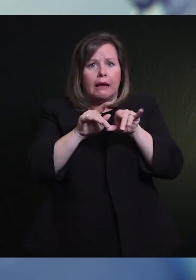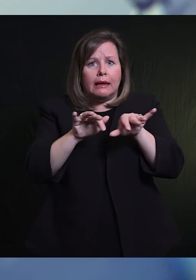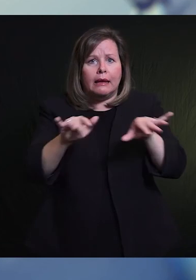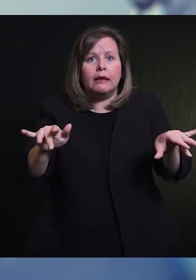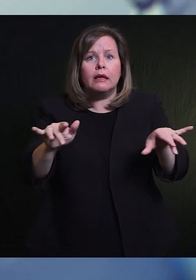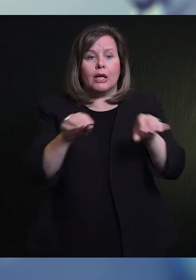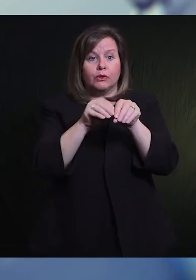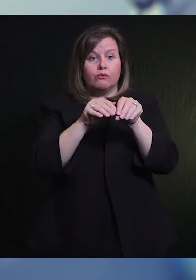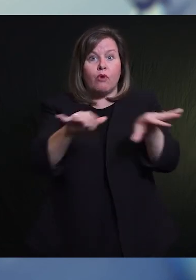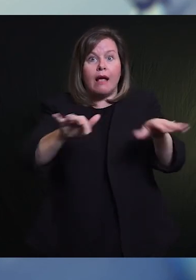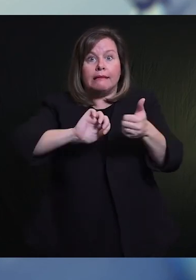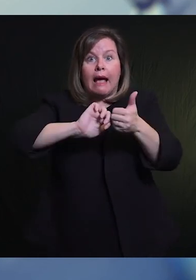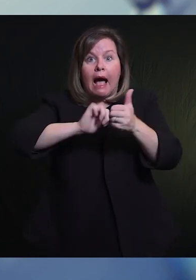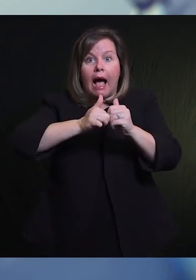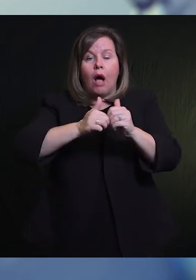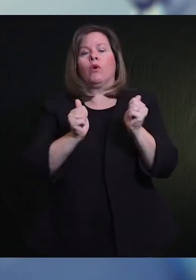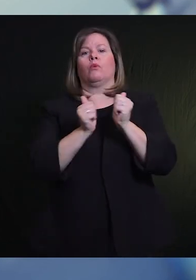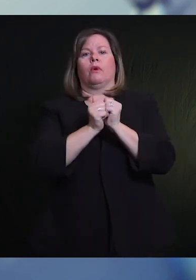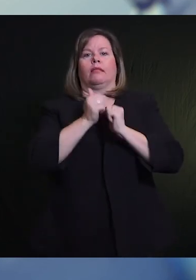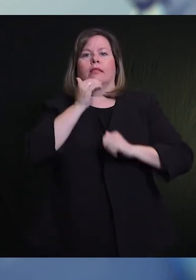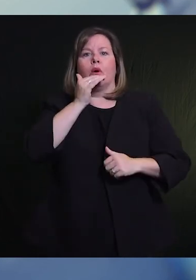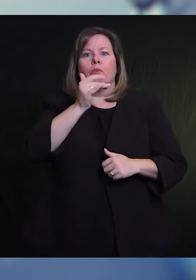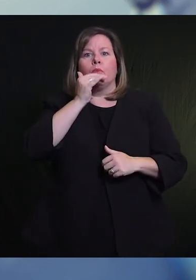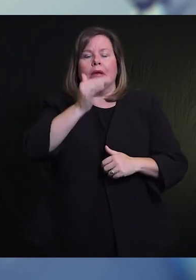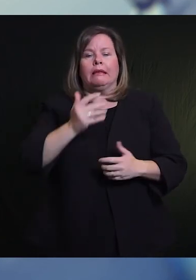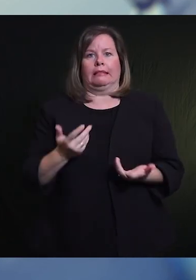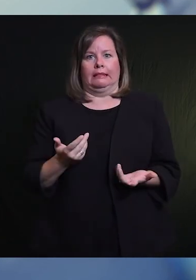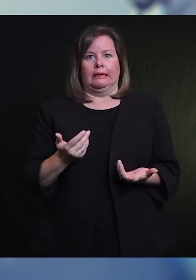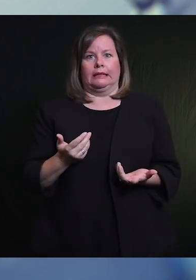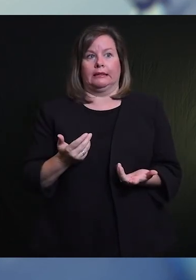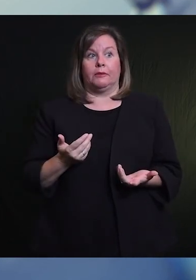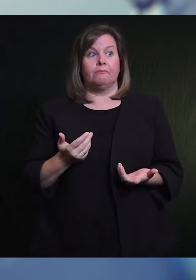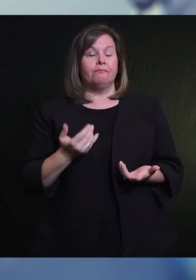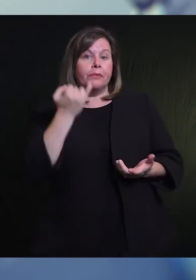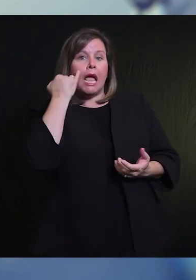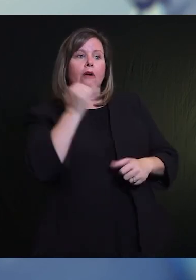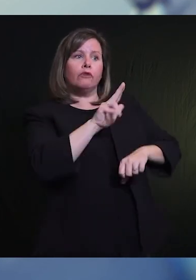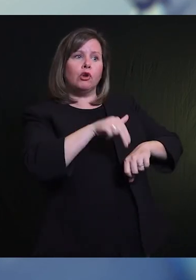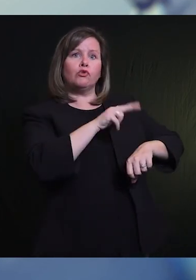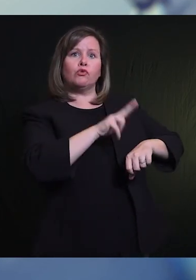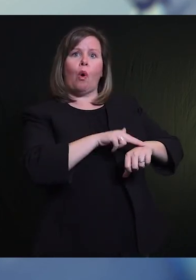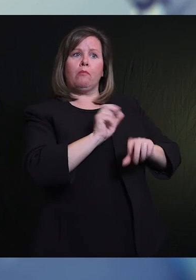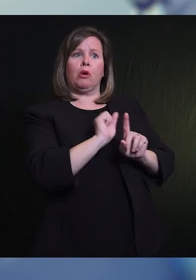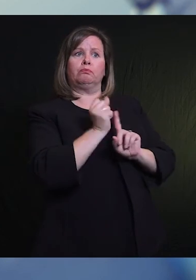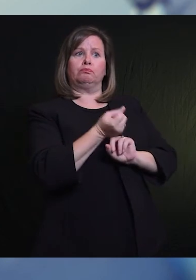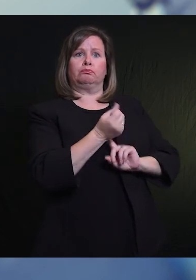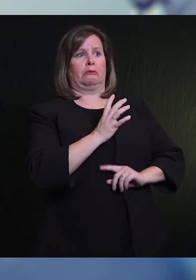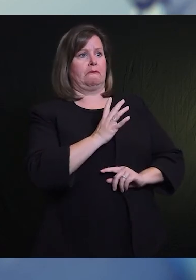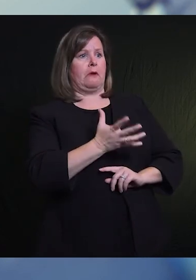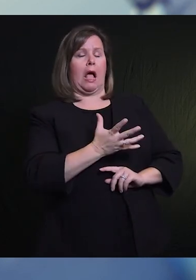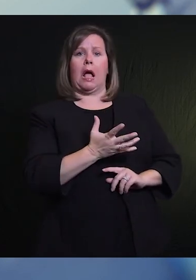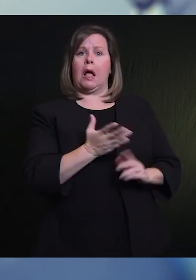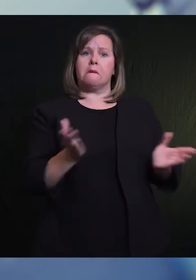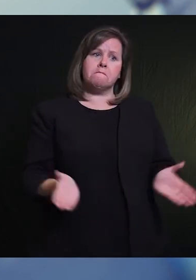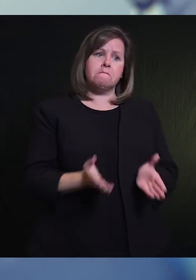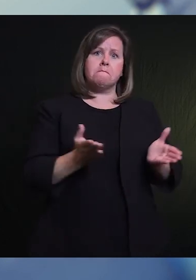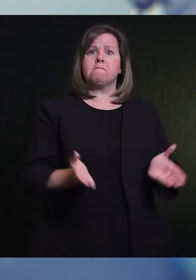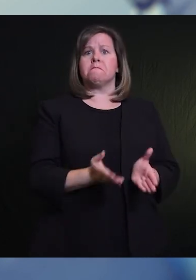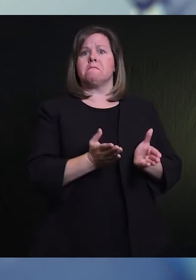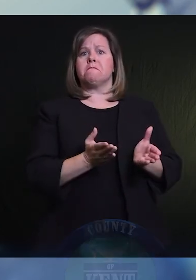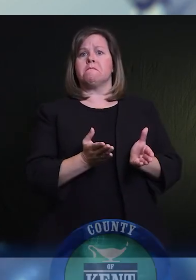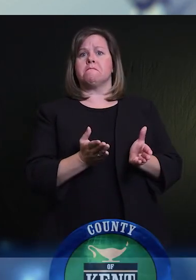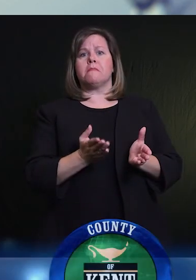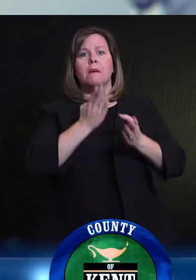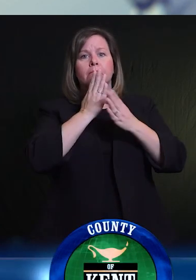normales, por lo general, alentaría que esto es una especie de protesta pacífica, no puedo apoyar eso desde